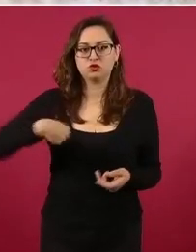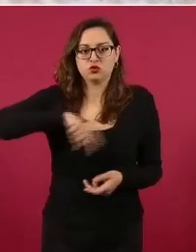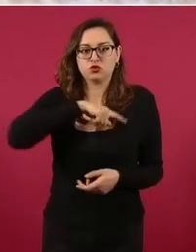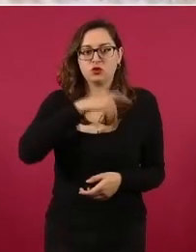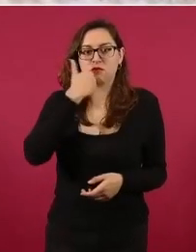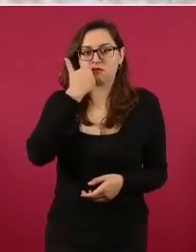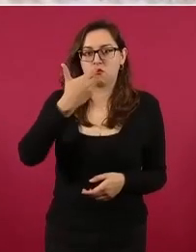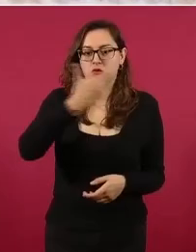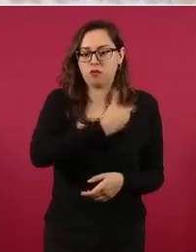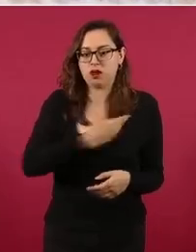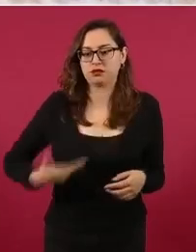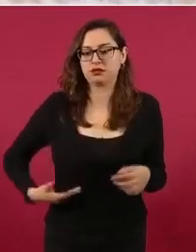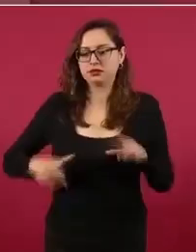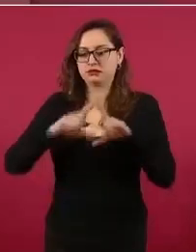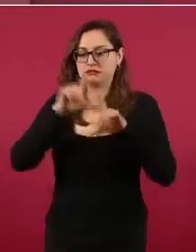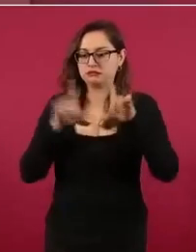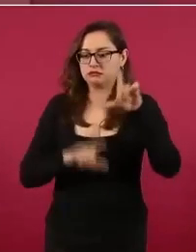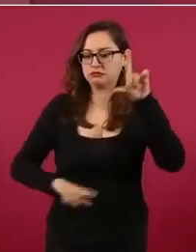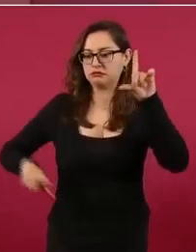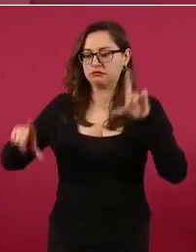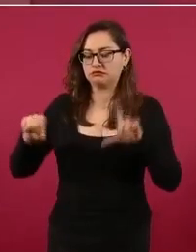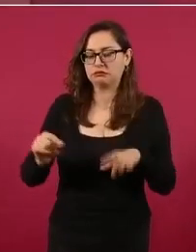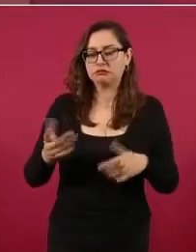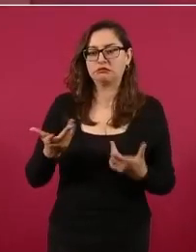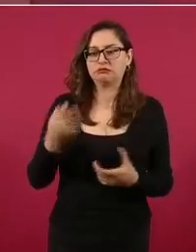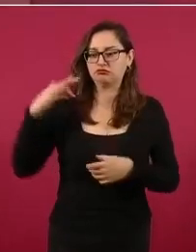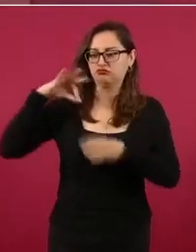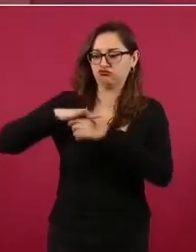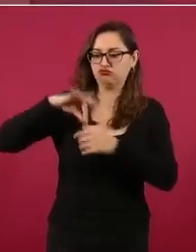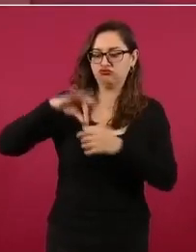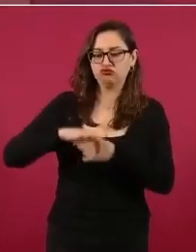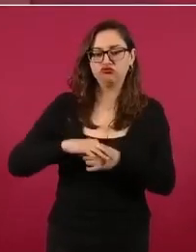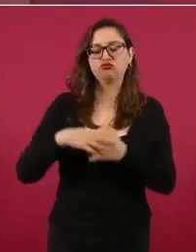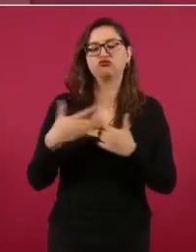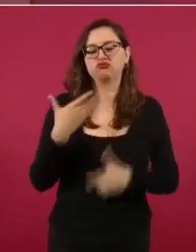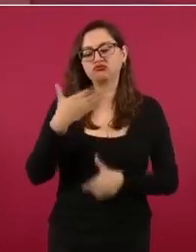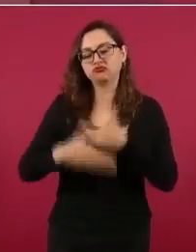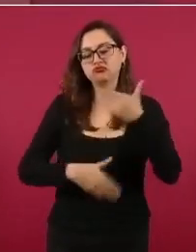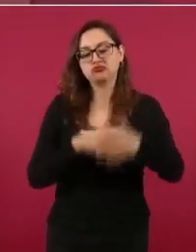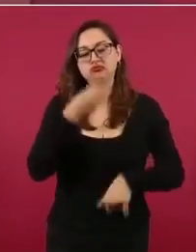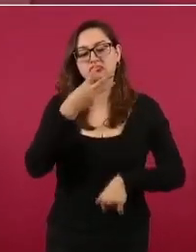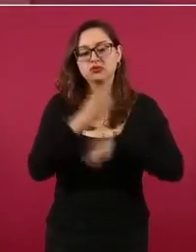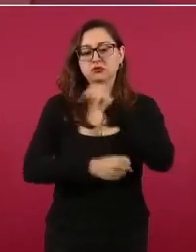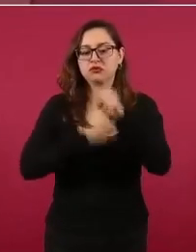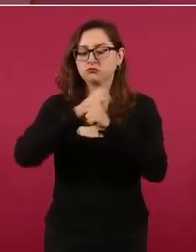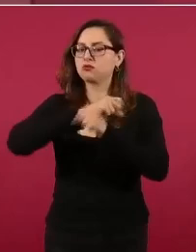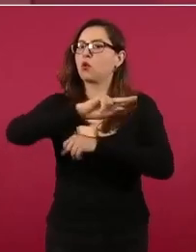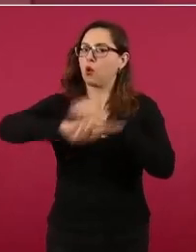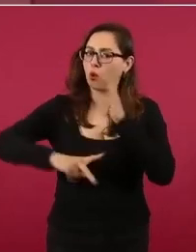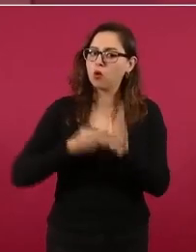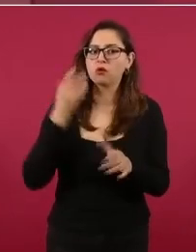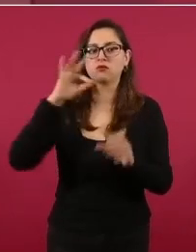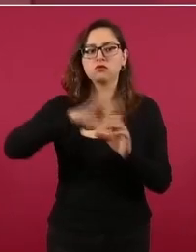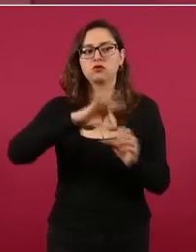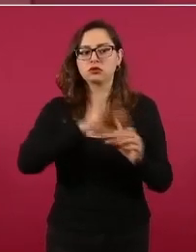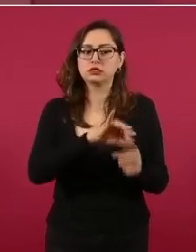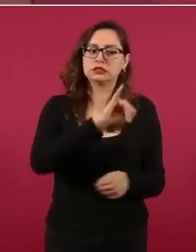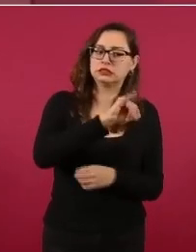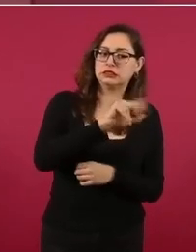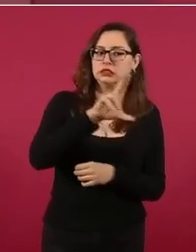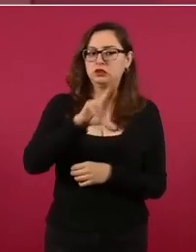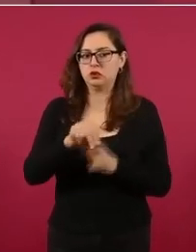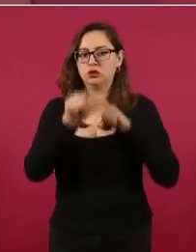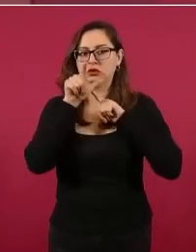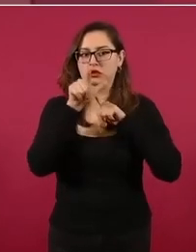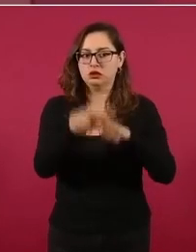cada tres años, si la gente dice no para afuera